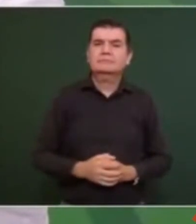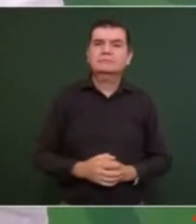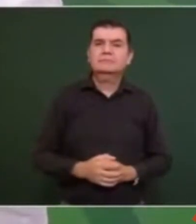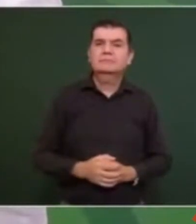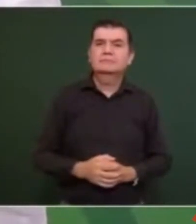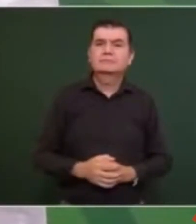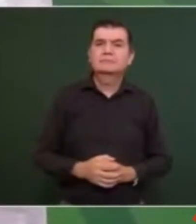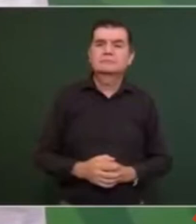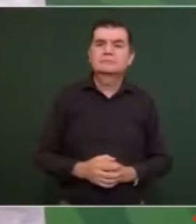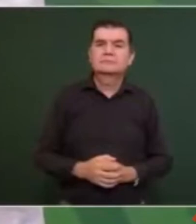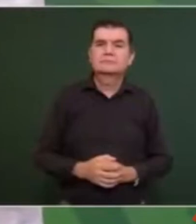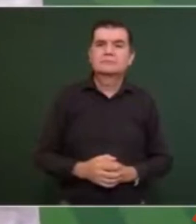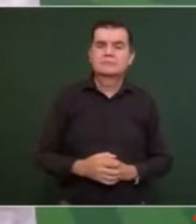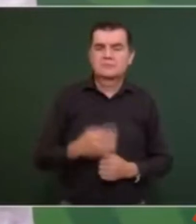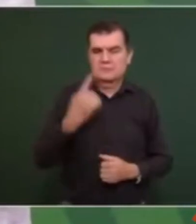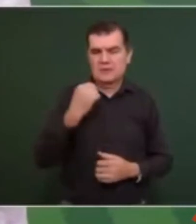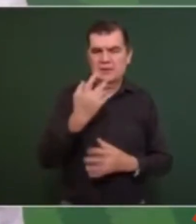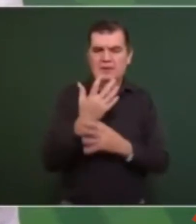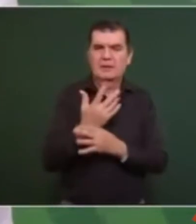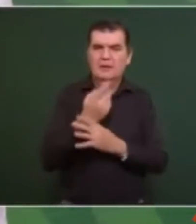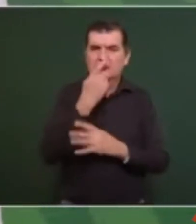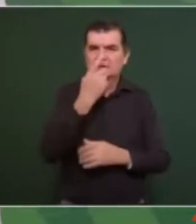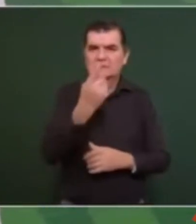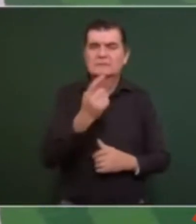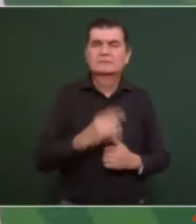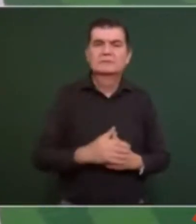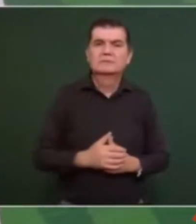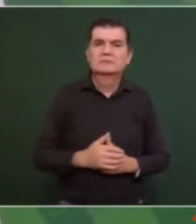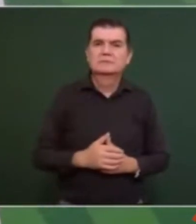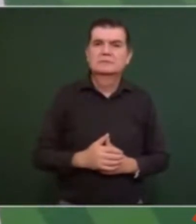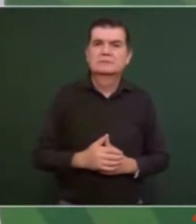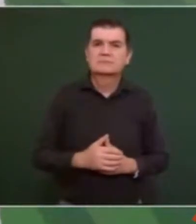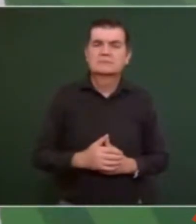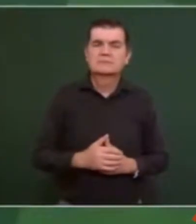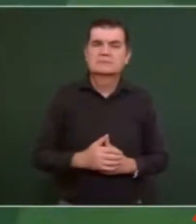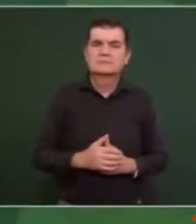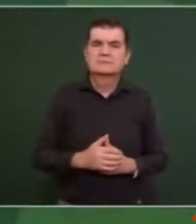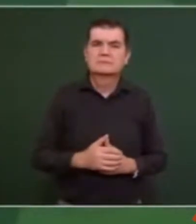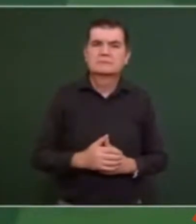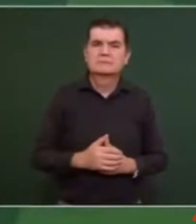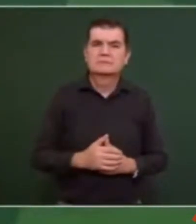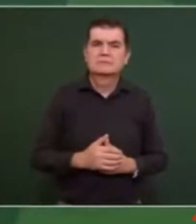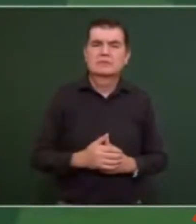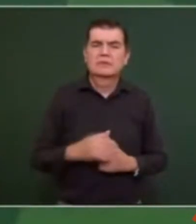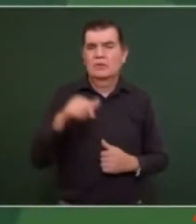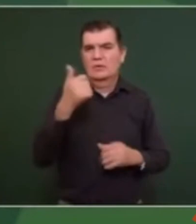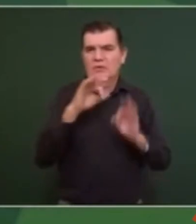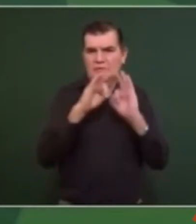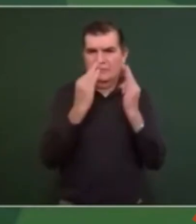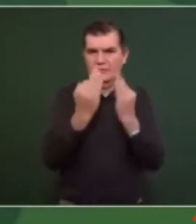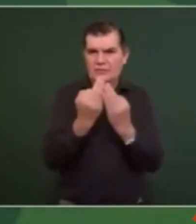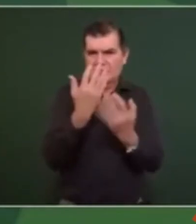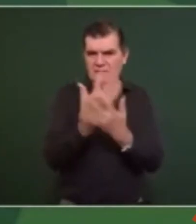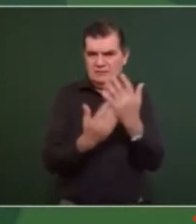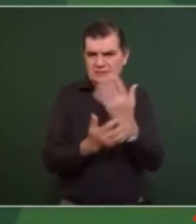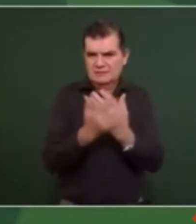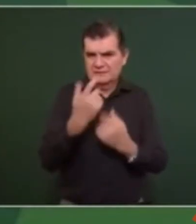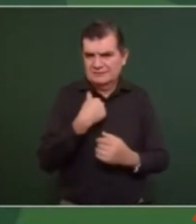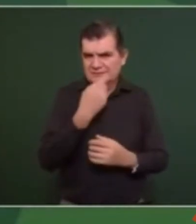O para decirlo de otra forma mejor,